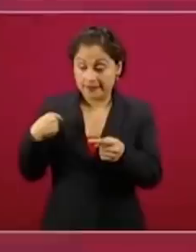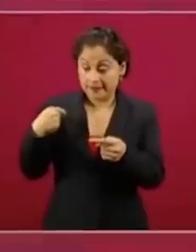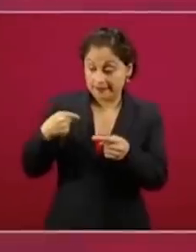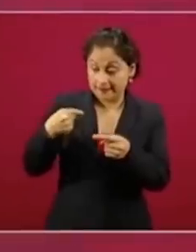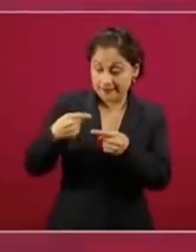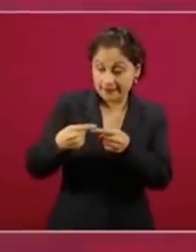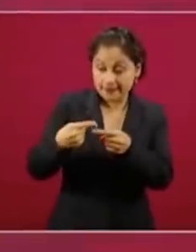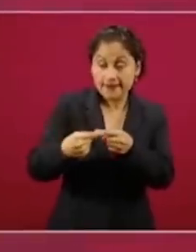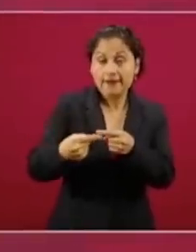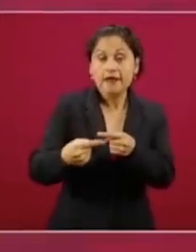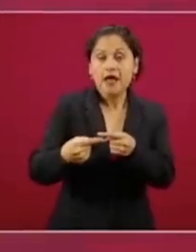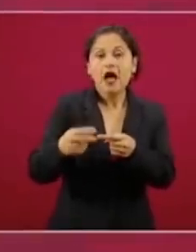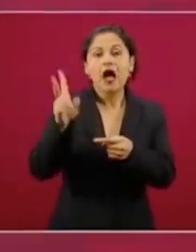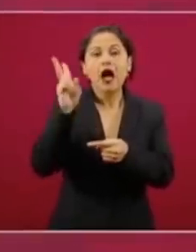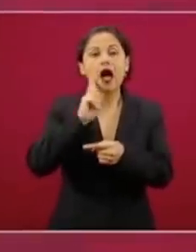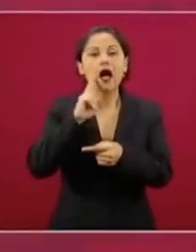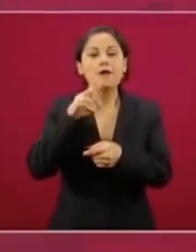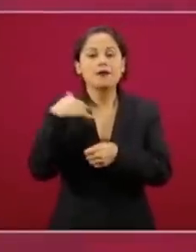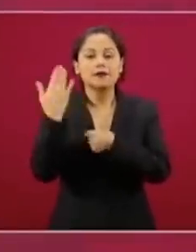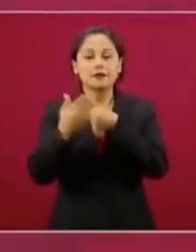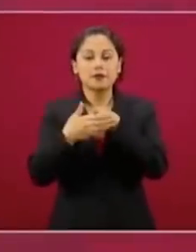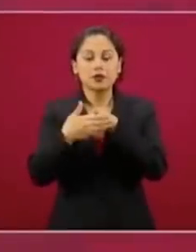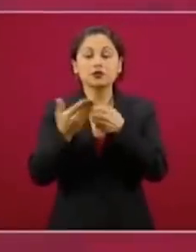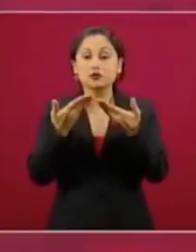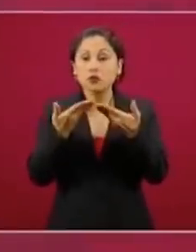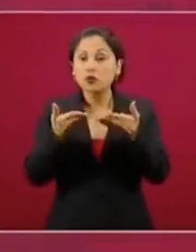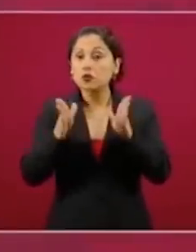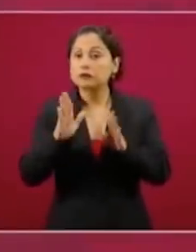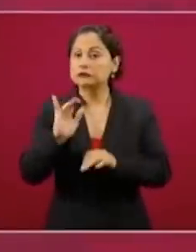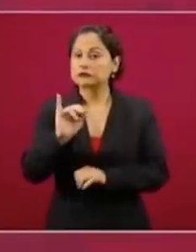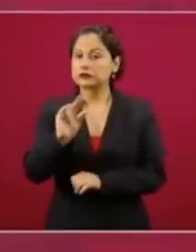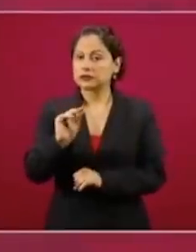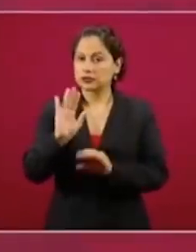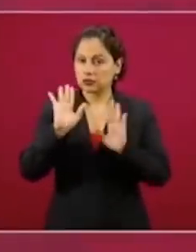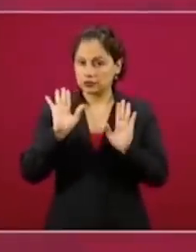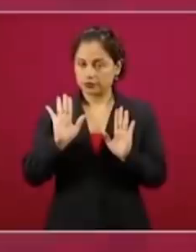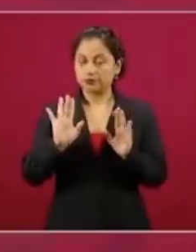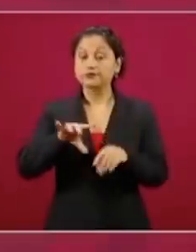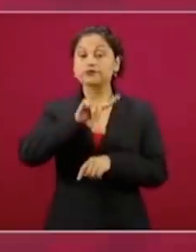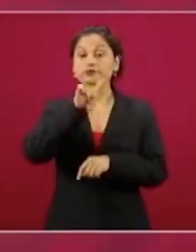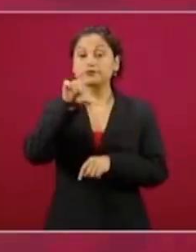Y luego un calendario